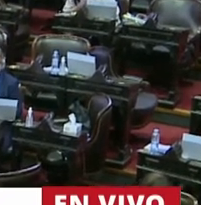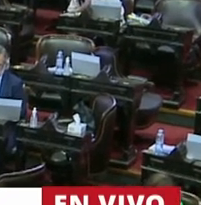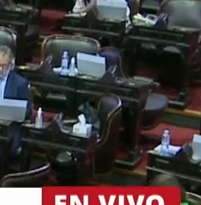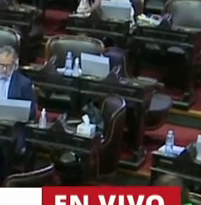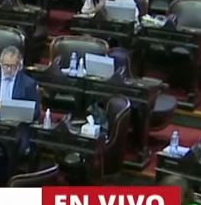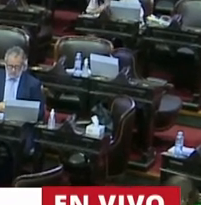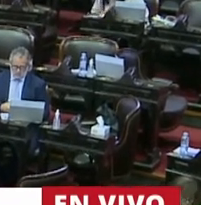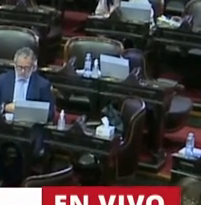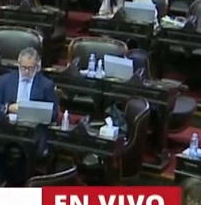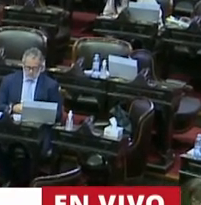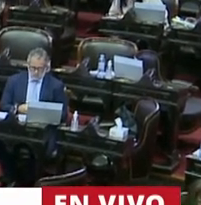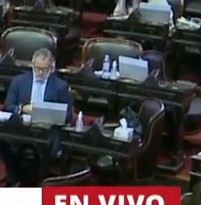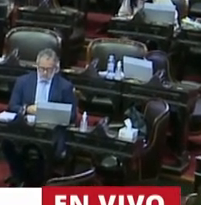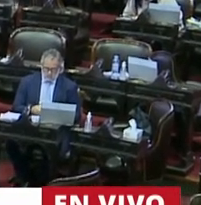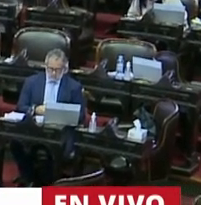Marisa.